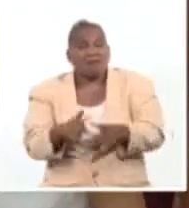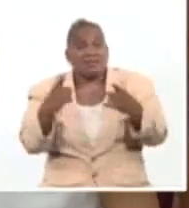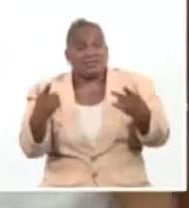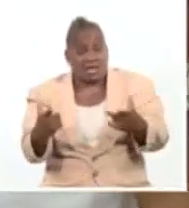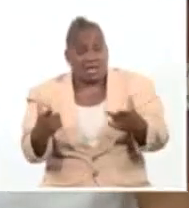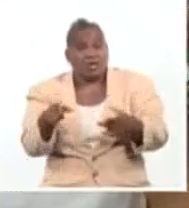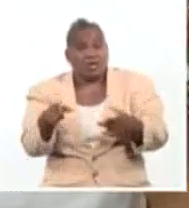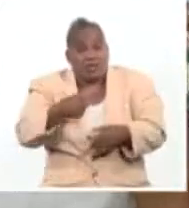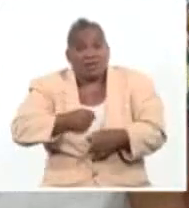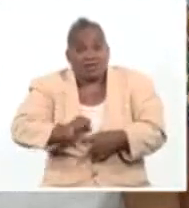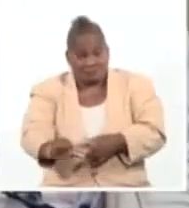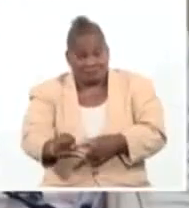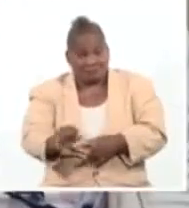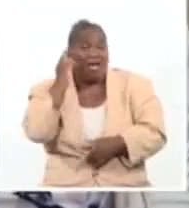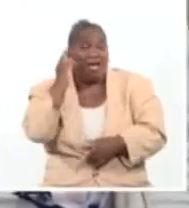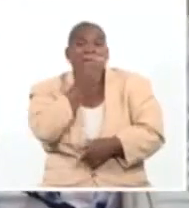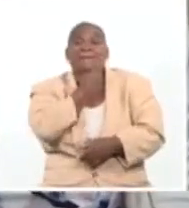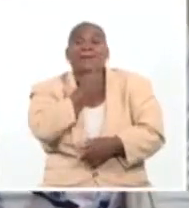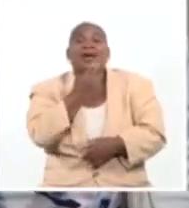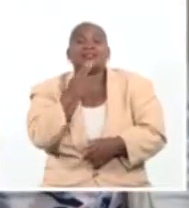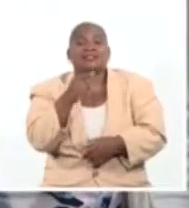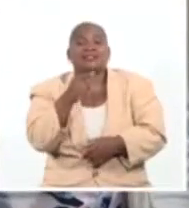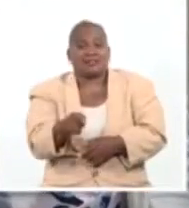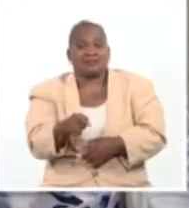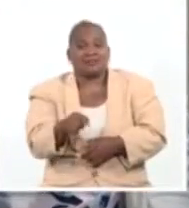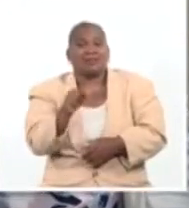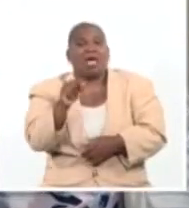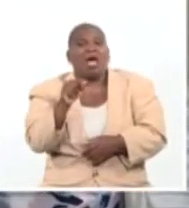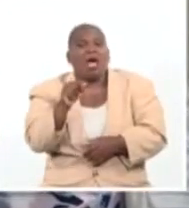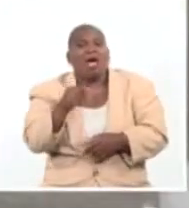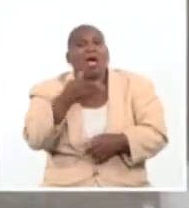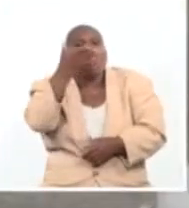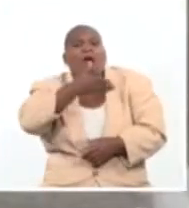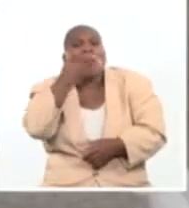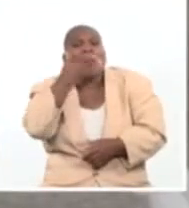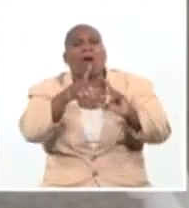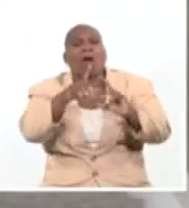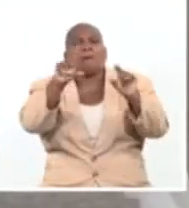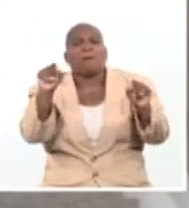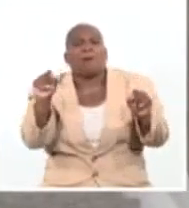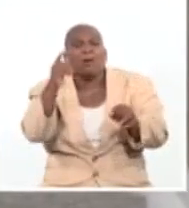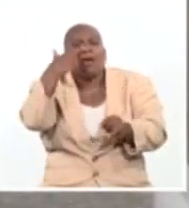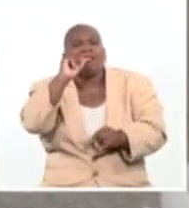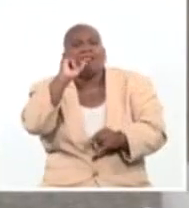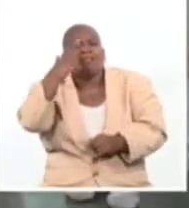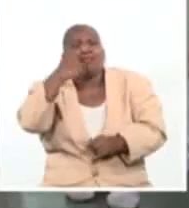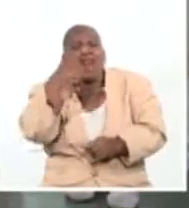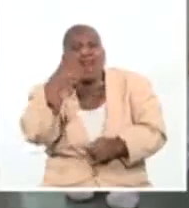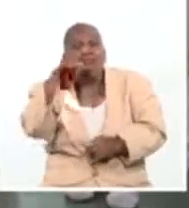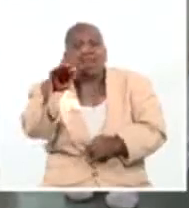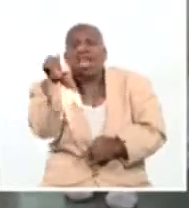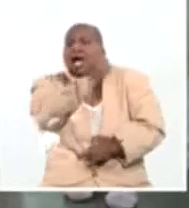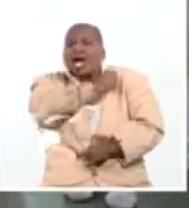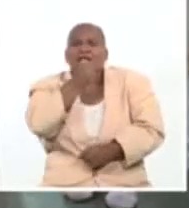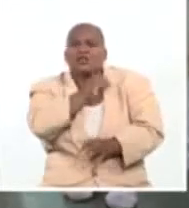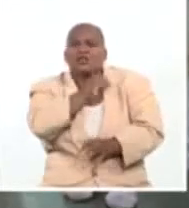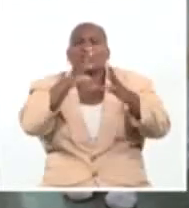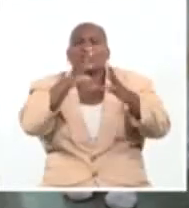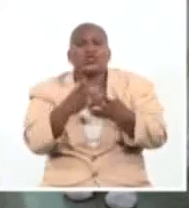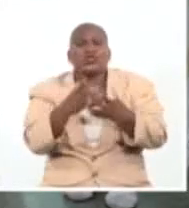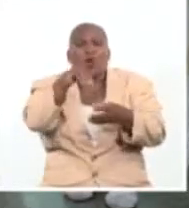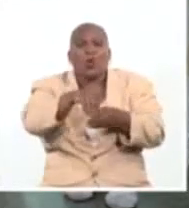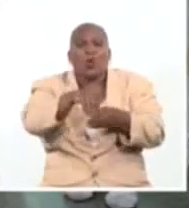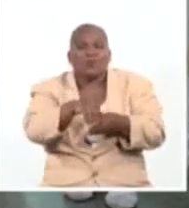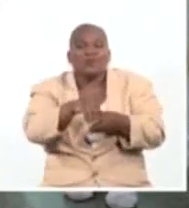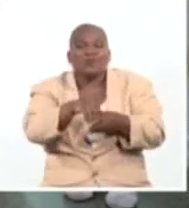natalicio del más universal de los cubanos. Fragmentos del poema Abdala, canciones alegóricas y los personajes todos de la Edad de Oro, fueron